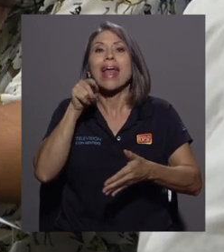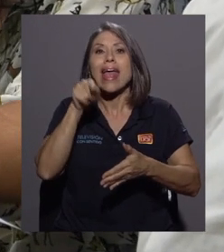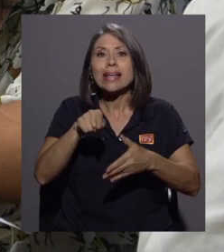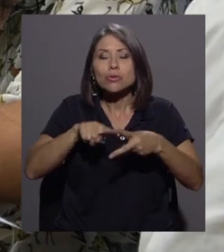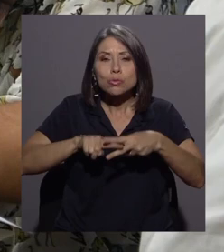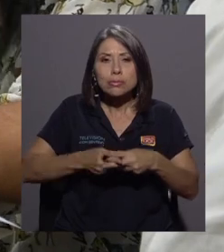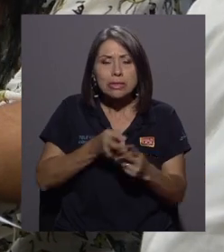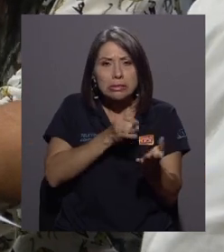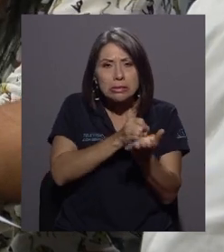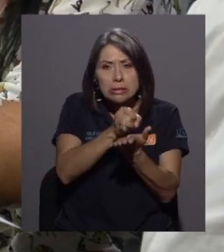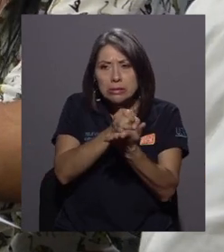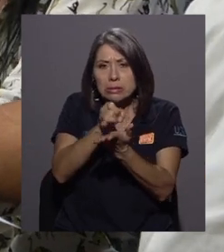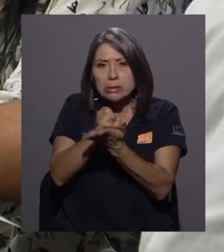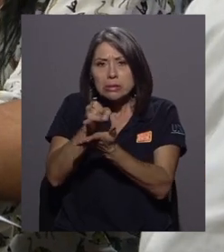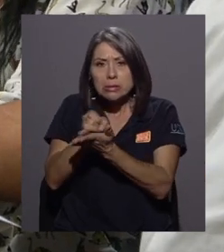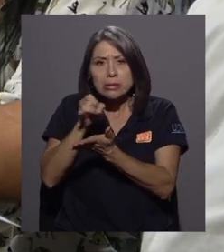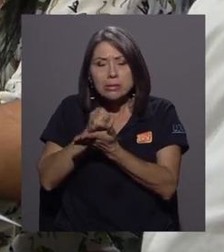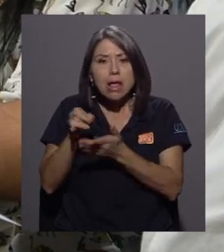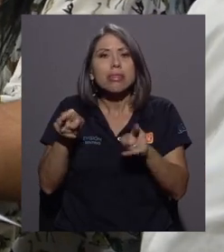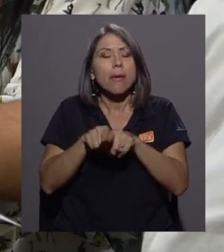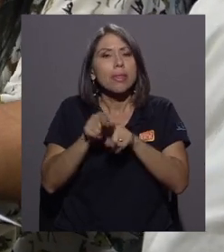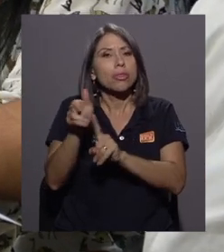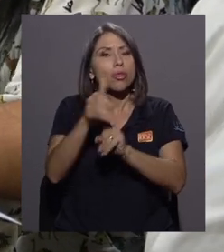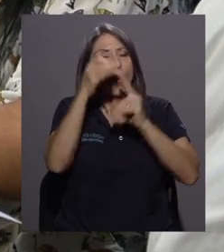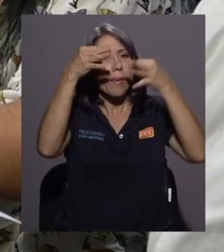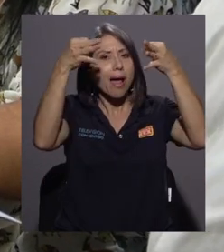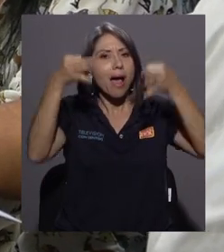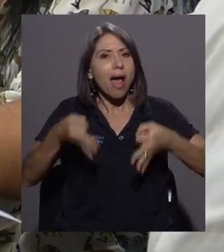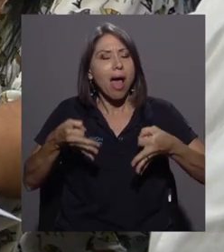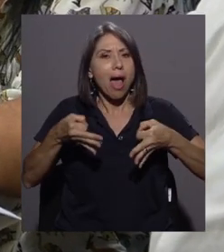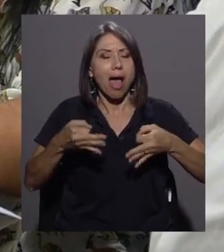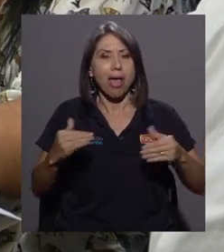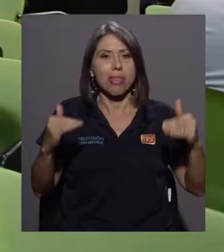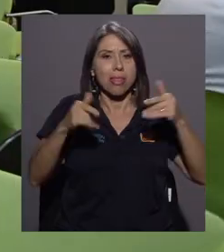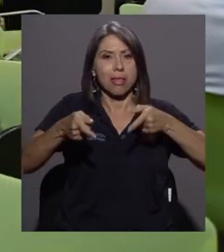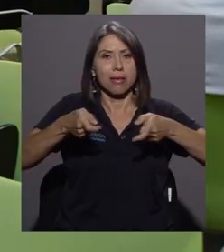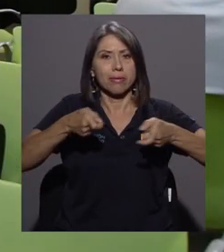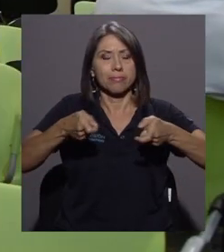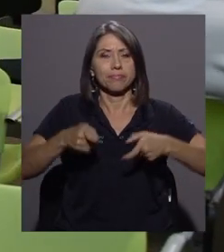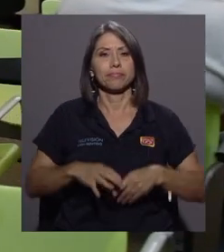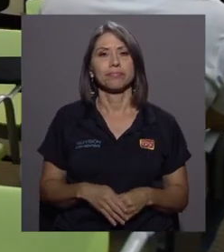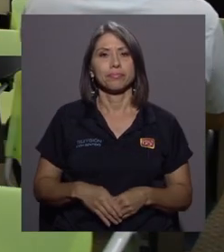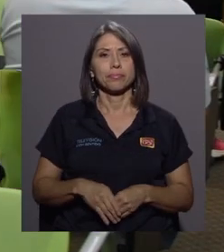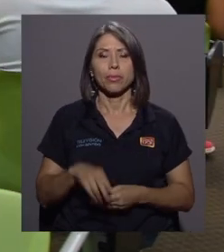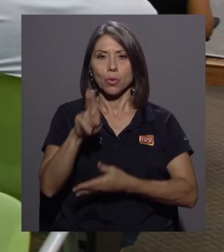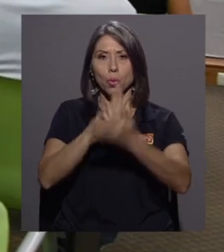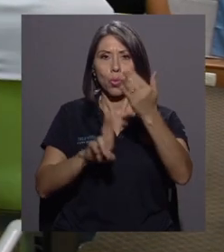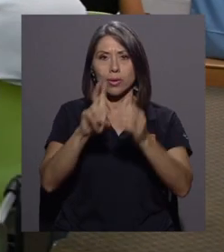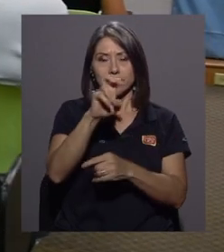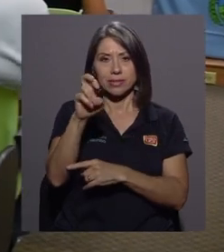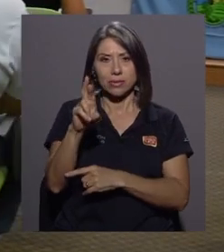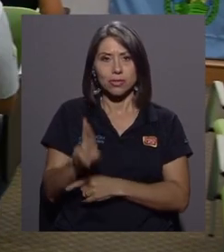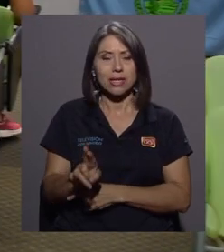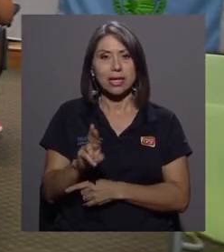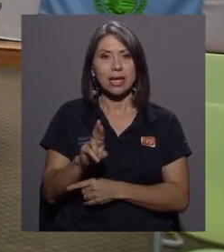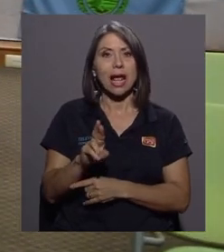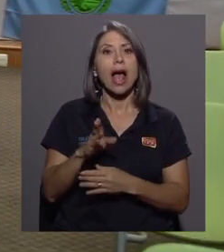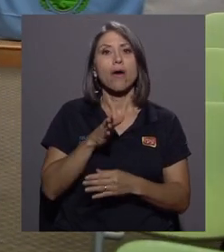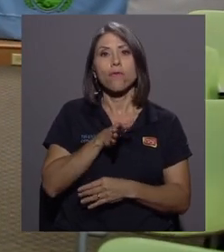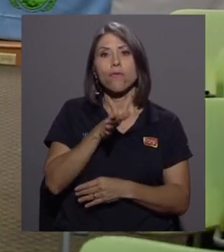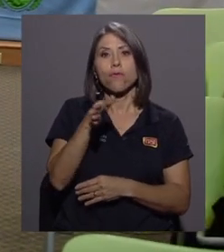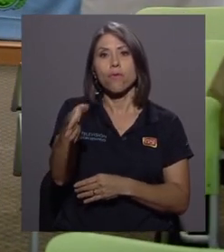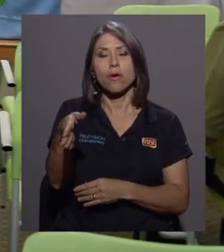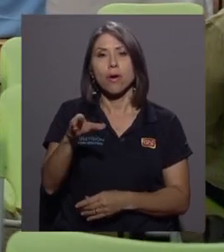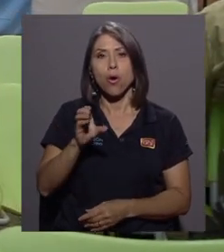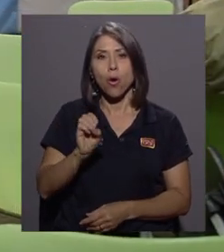investigaciones internas y la toma de medidas de carácter administrativo. La Universidad de Costa Rica acudió al organismo